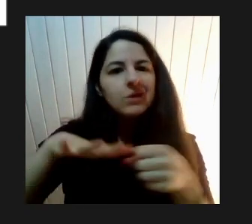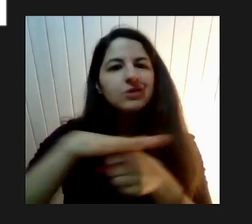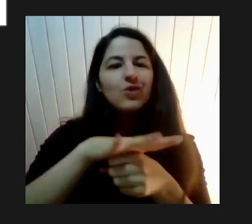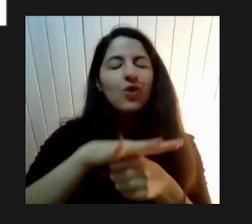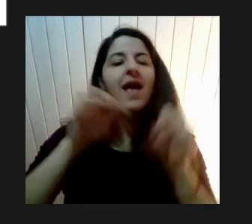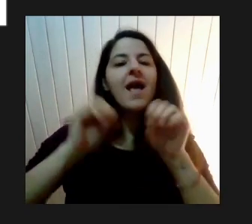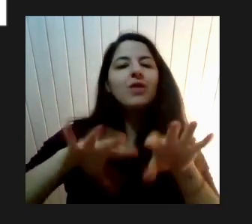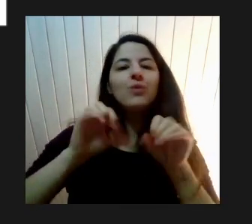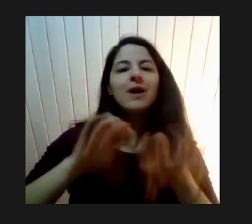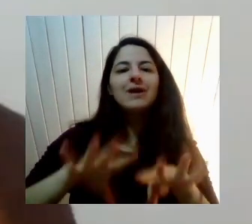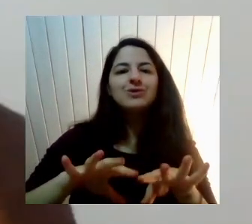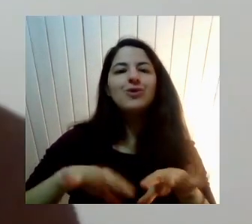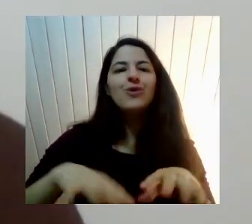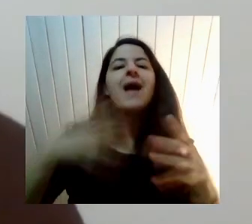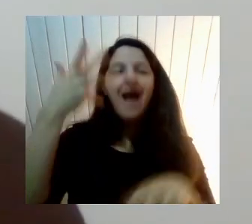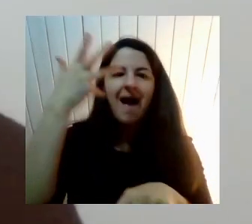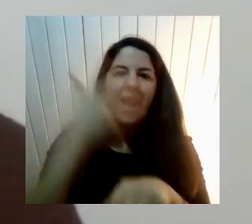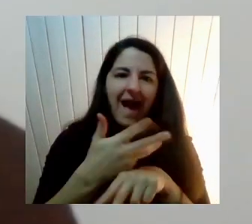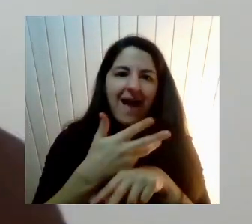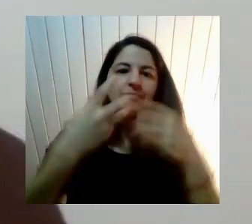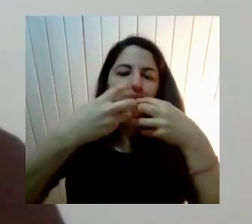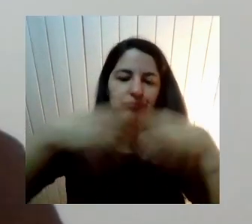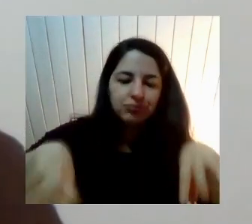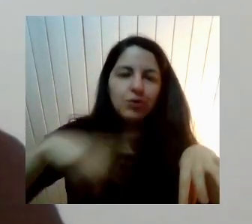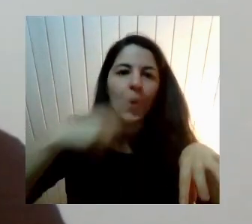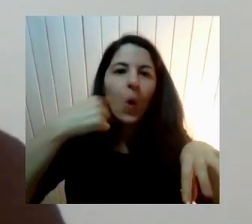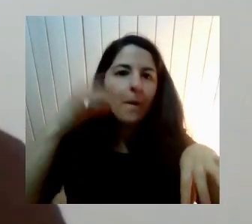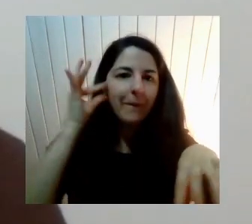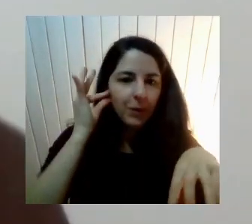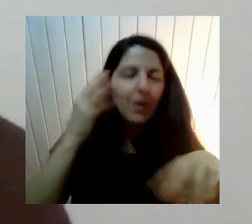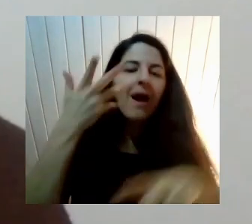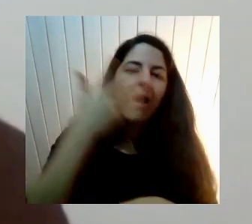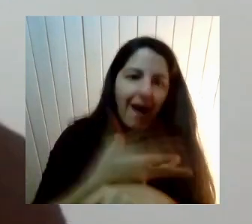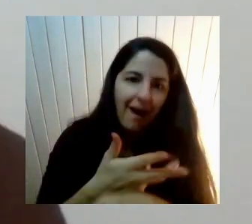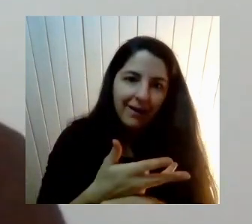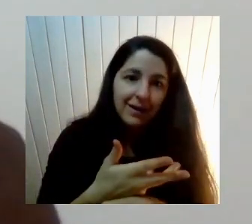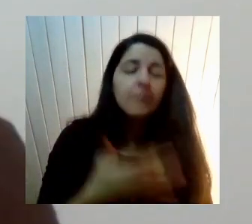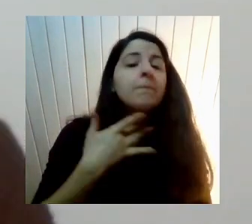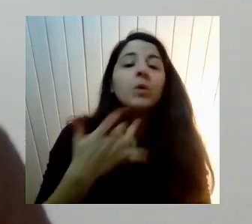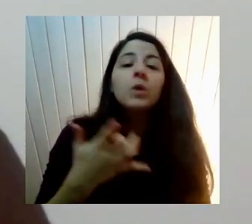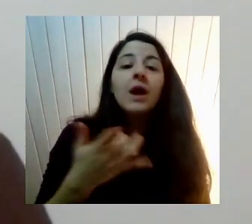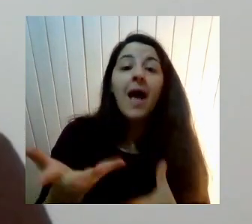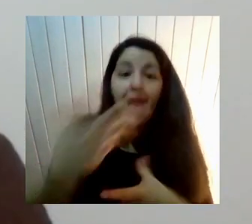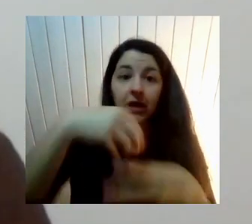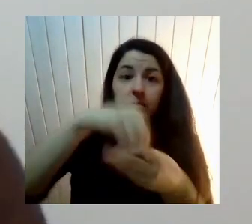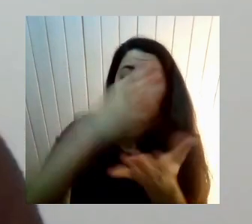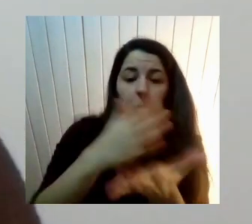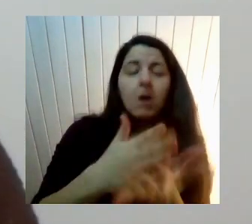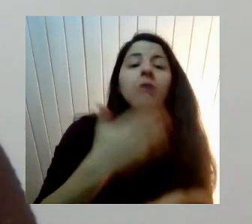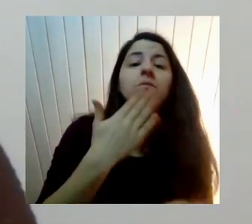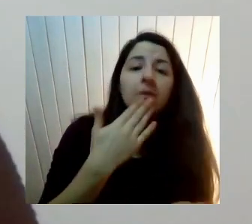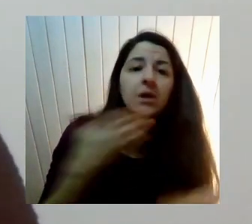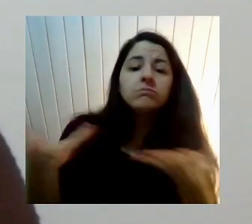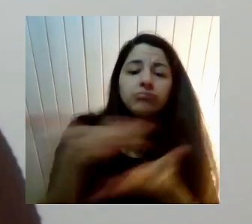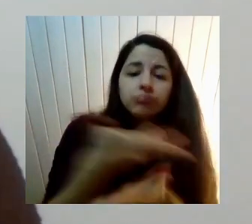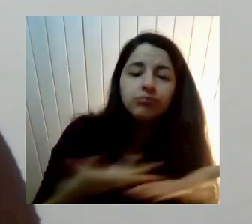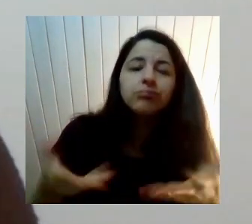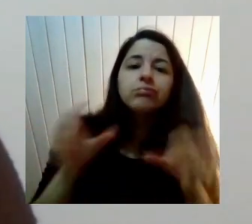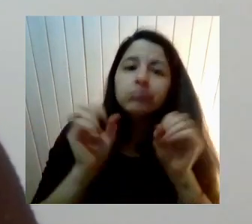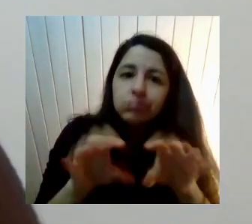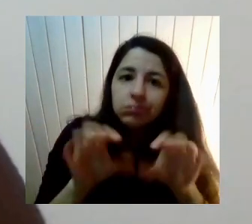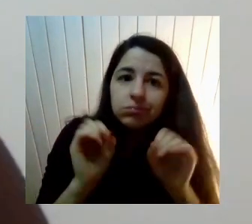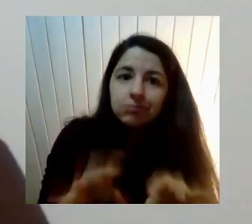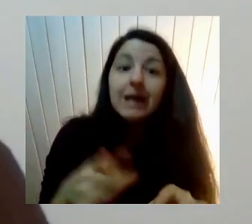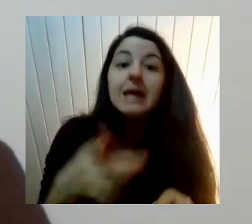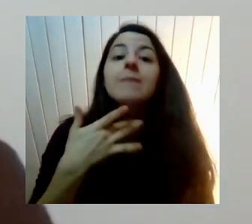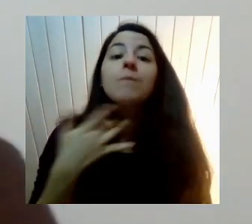perspectiva sexista Porque socializábamos Adentro de la escuela De una manera sexista Y porque la institución Estaba construida Patriarcalmente